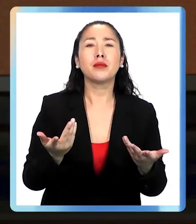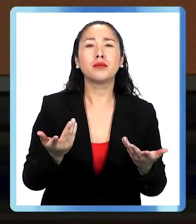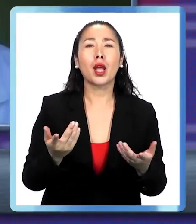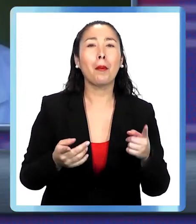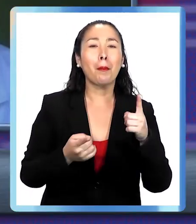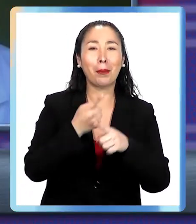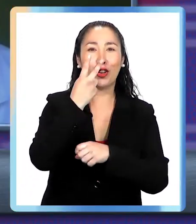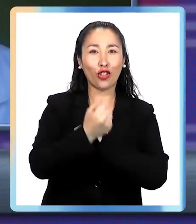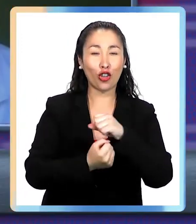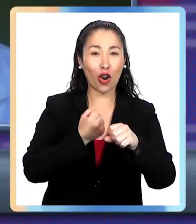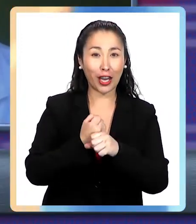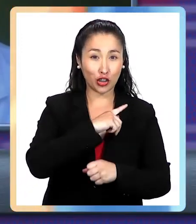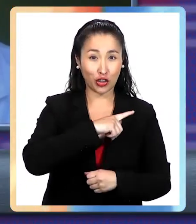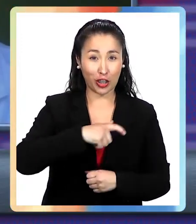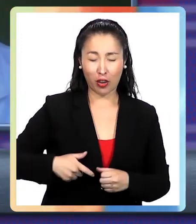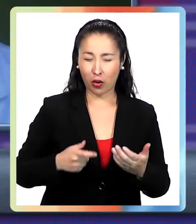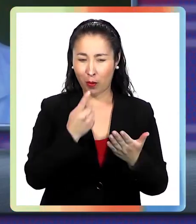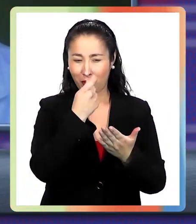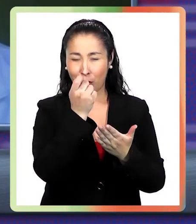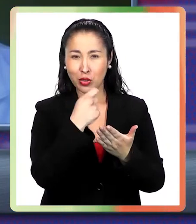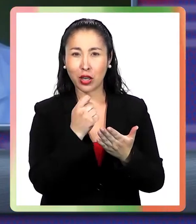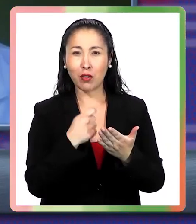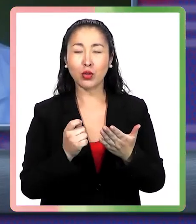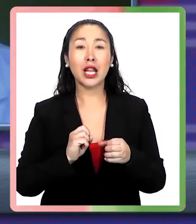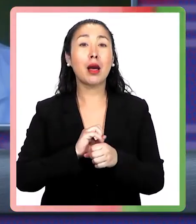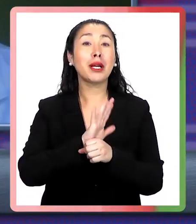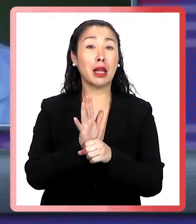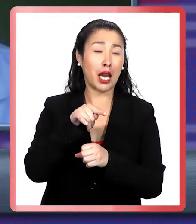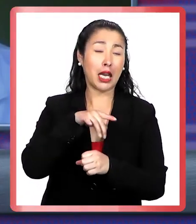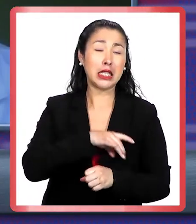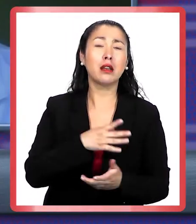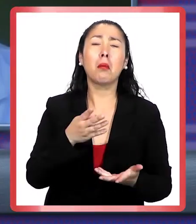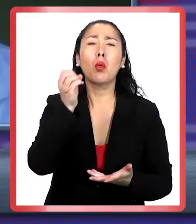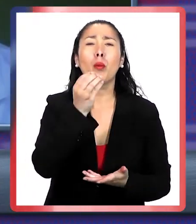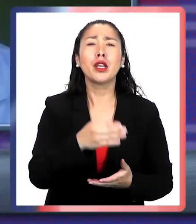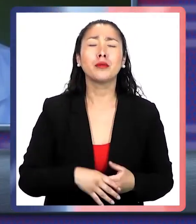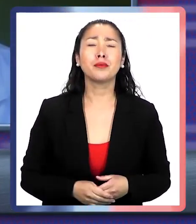hizo en los primeros dos años de gobierno, una evaluación de la pandemia aquí en nuestro país.